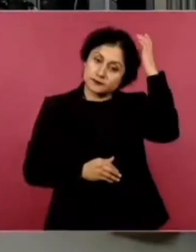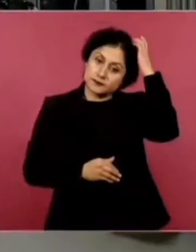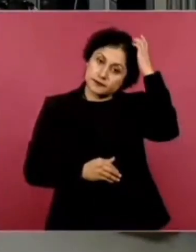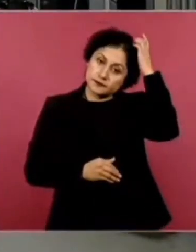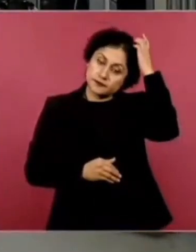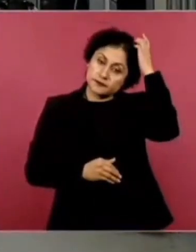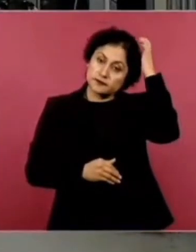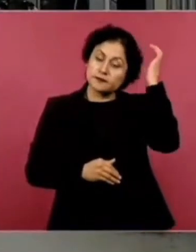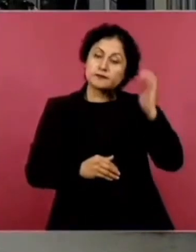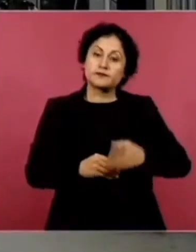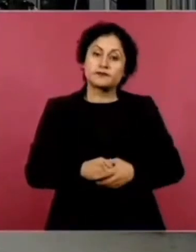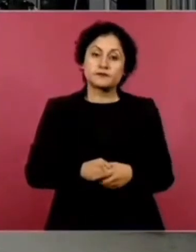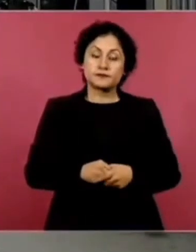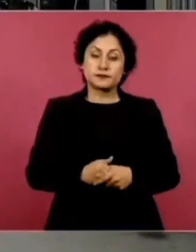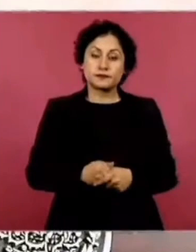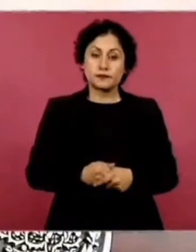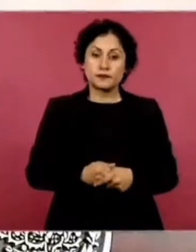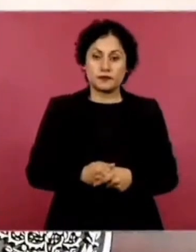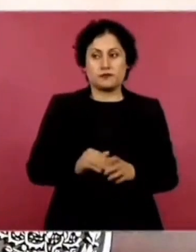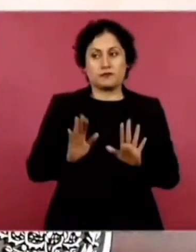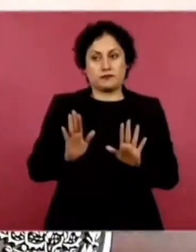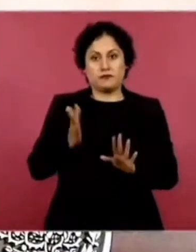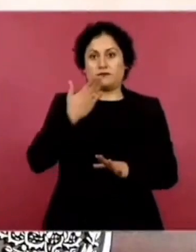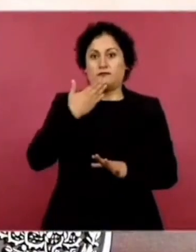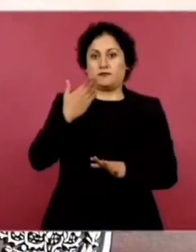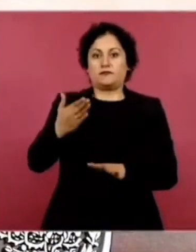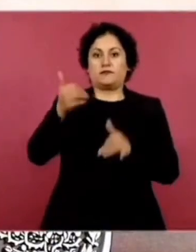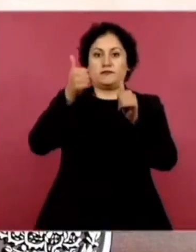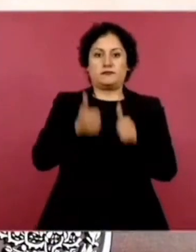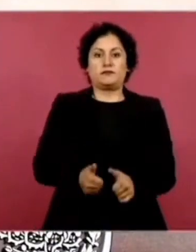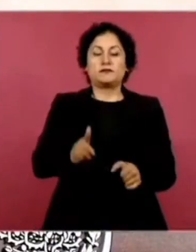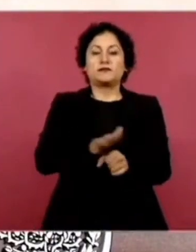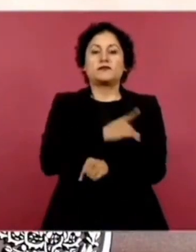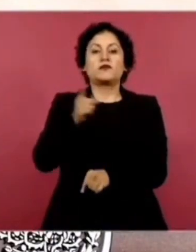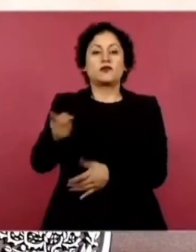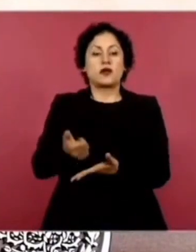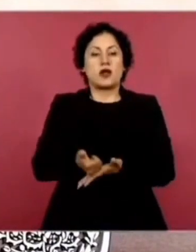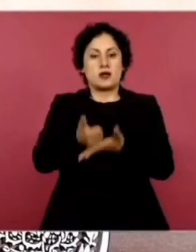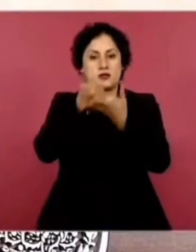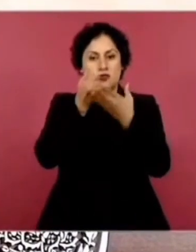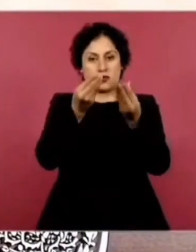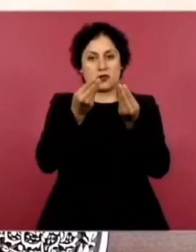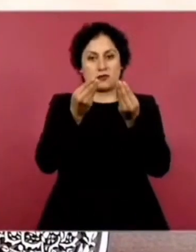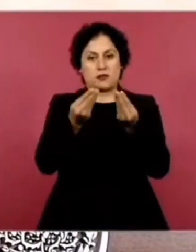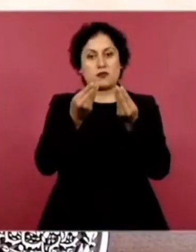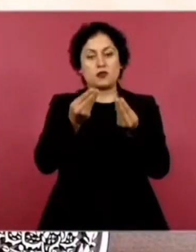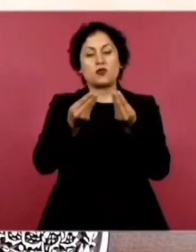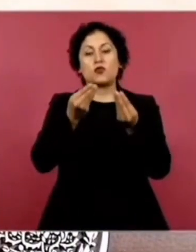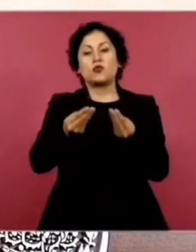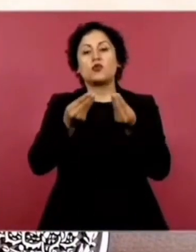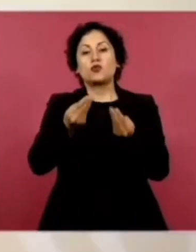Y qué bueno que no se va porque nos ayuda mucho en el programa de